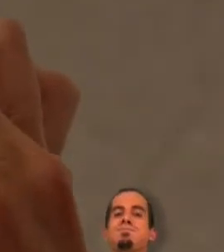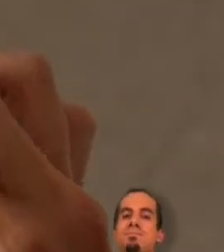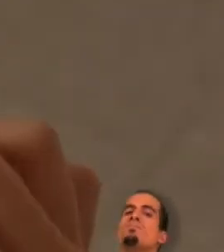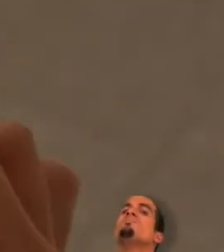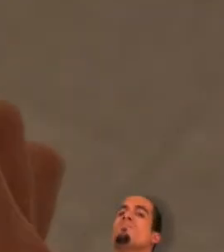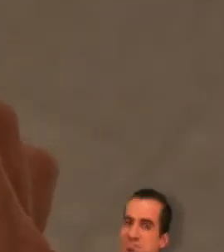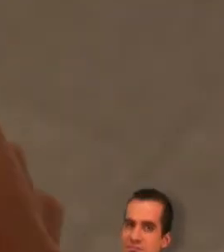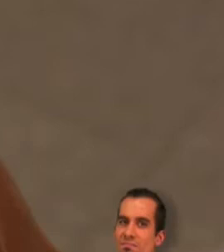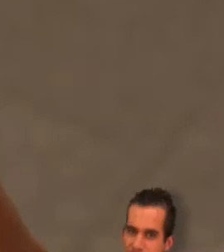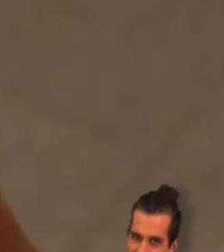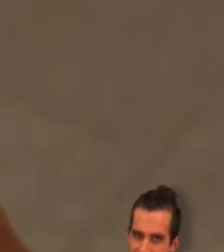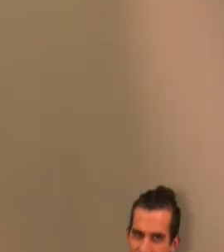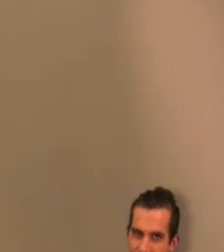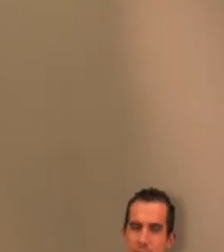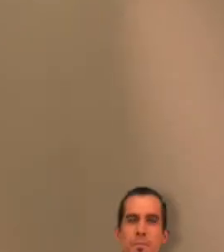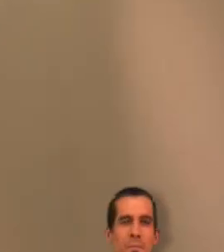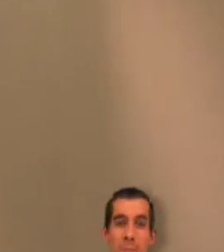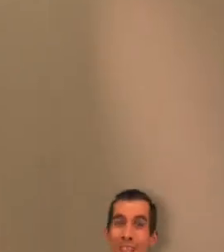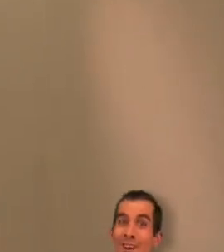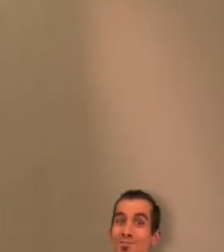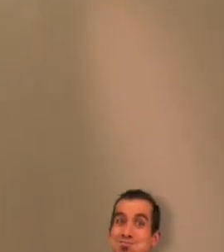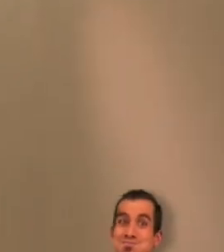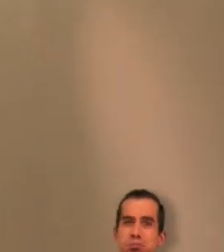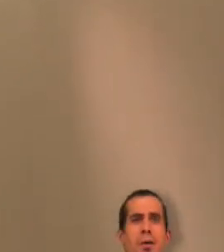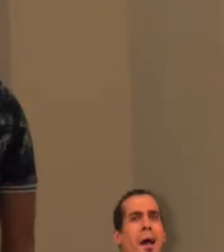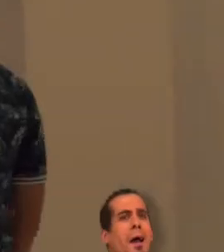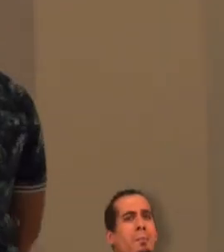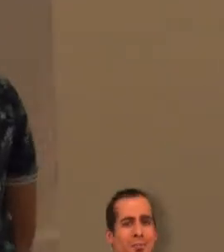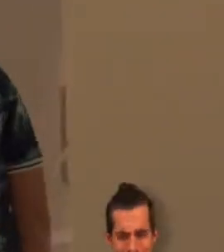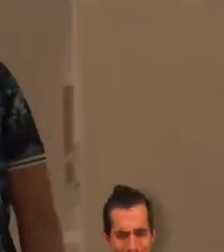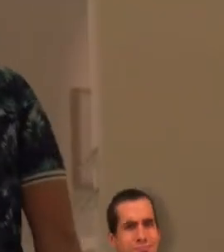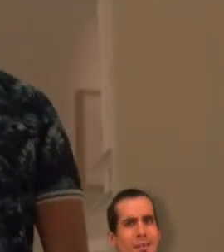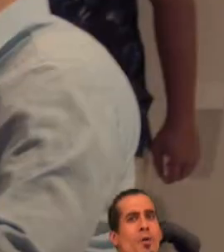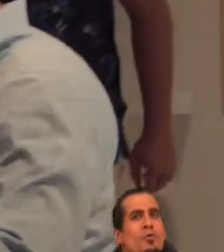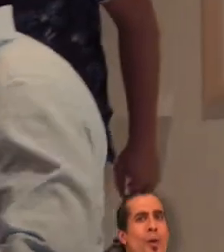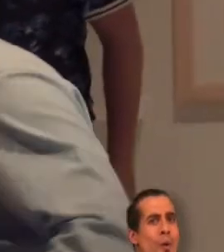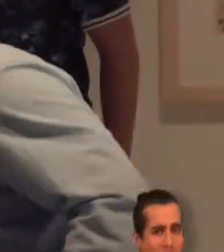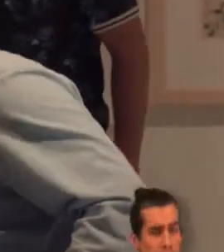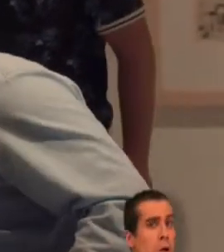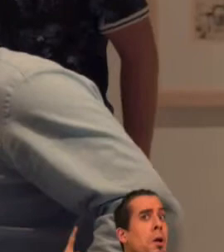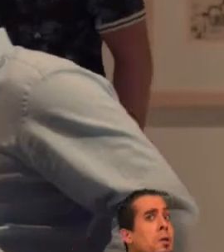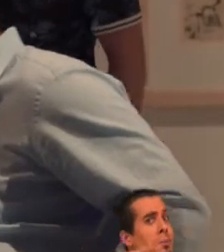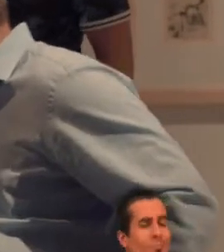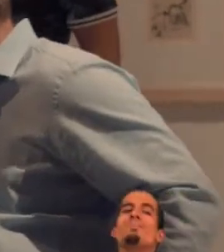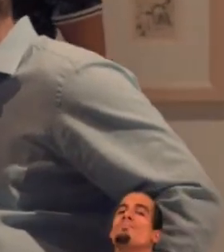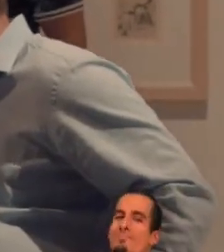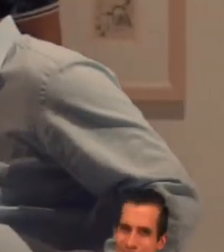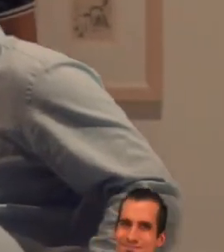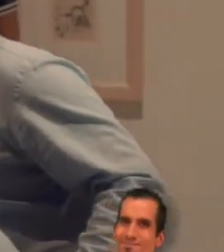de la etapa en la que te encuentras según te muevas por el museo así como obtener información de los distintos elementos de cada etapa